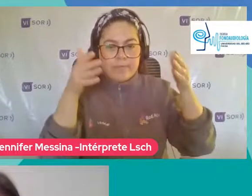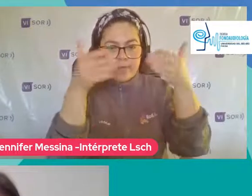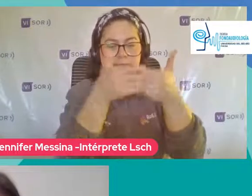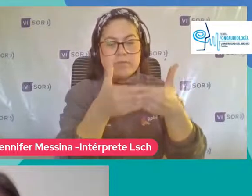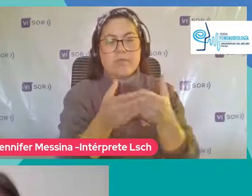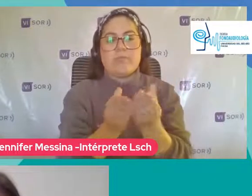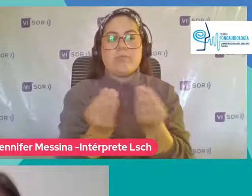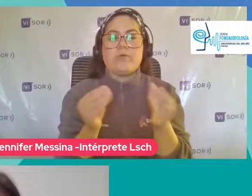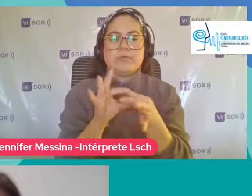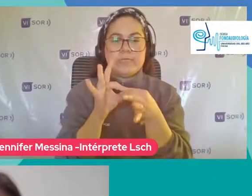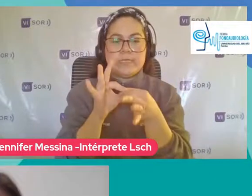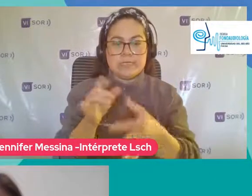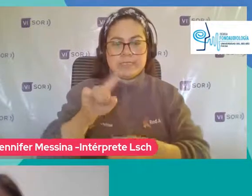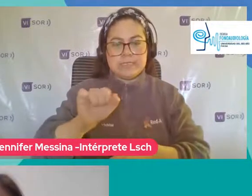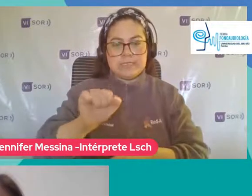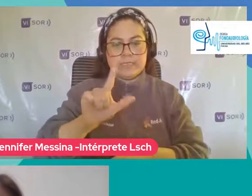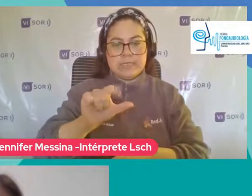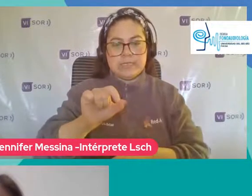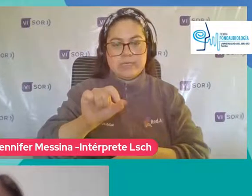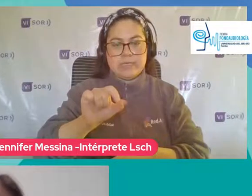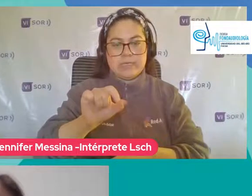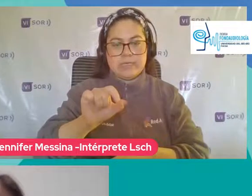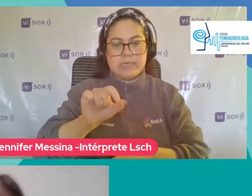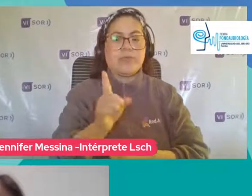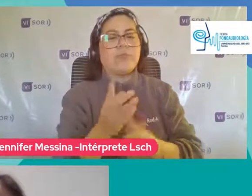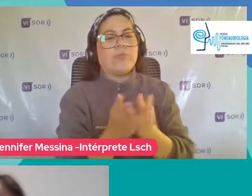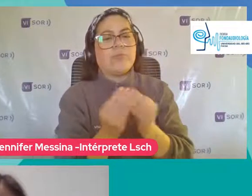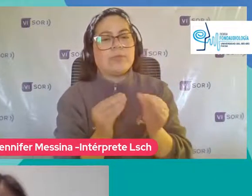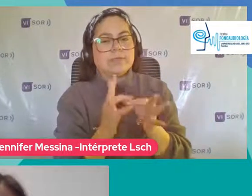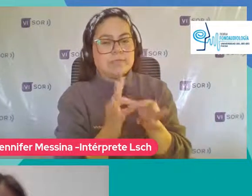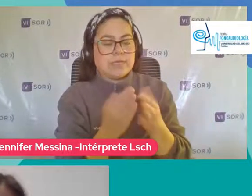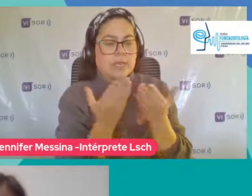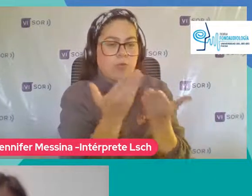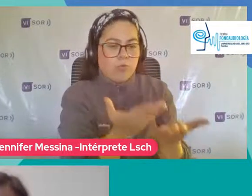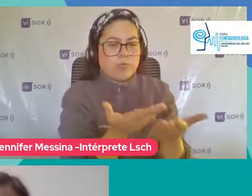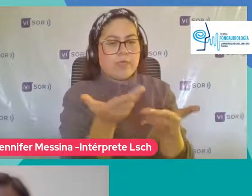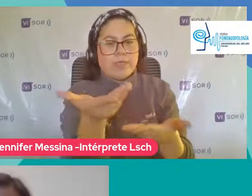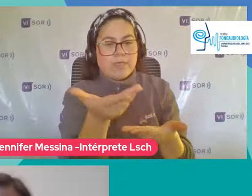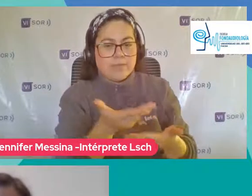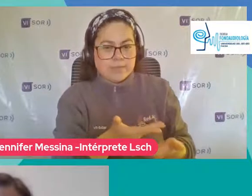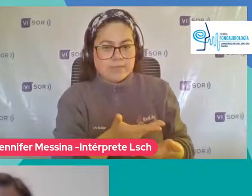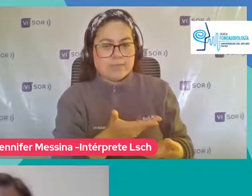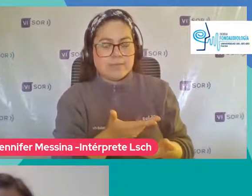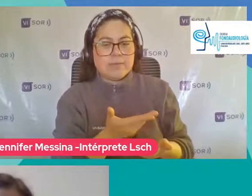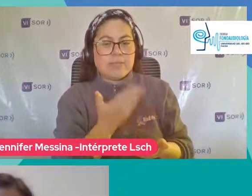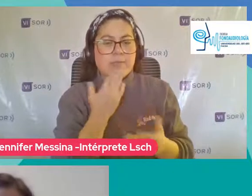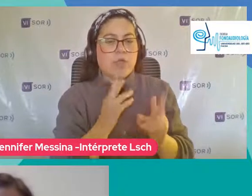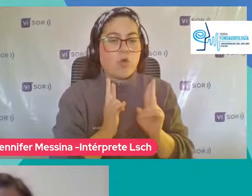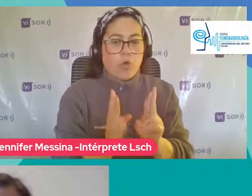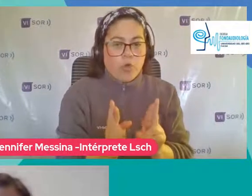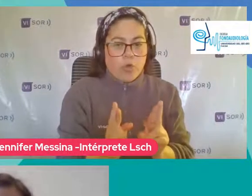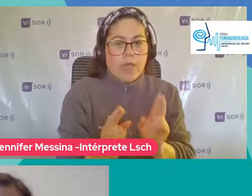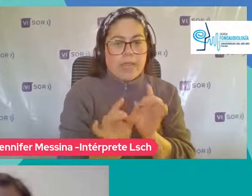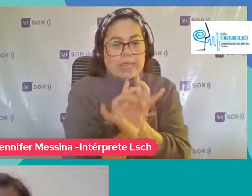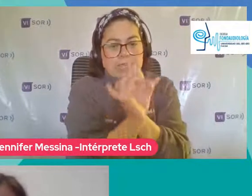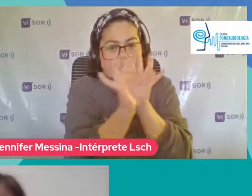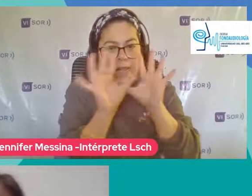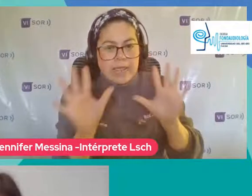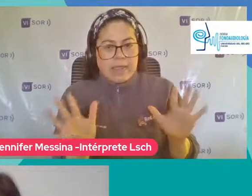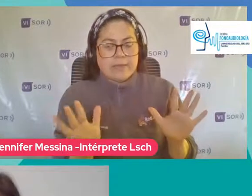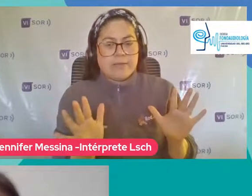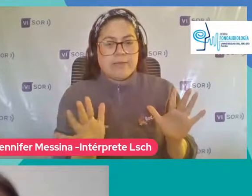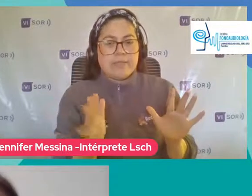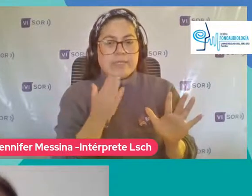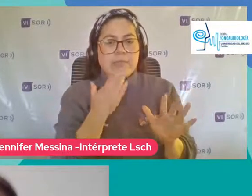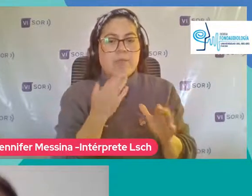Muchas gracias Salomé Bueno Muchas gracias a ustedes Por la invitación Y ojalá que haya quedado Claro Y que sea una herramienta Que